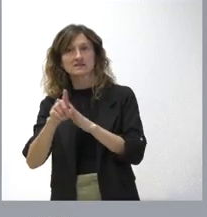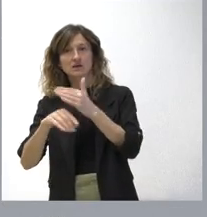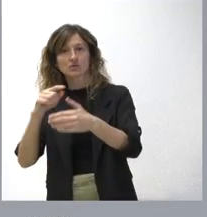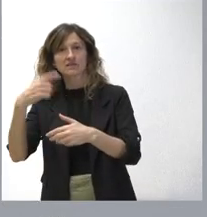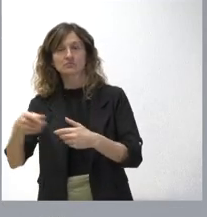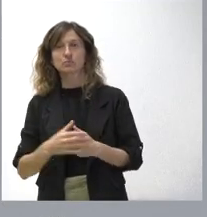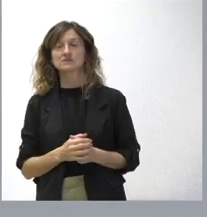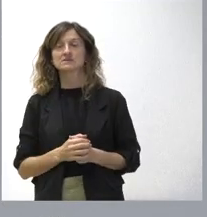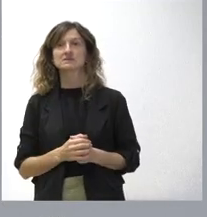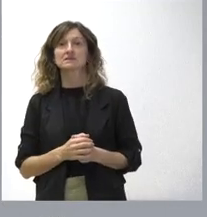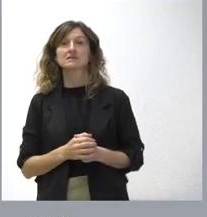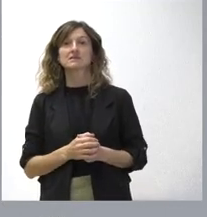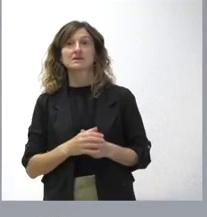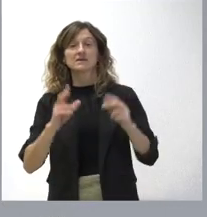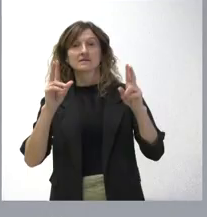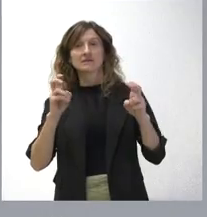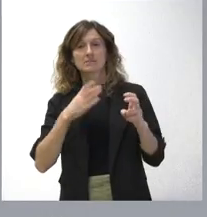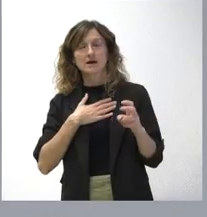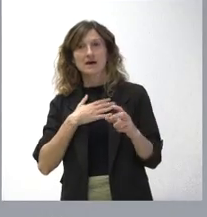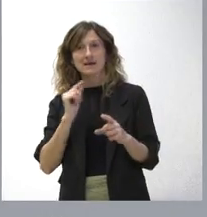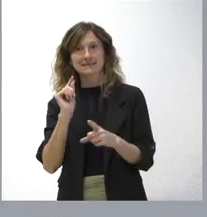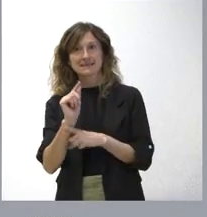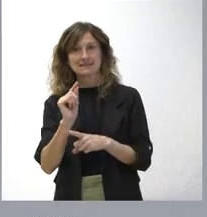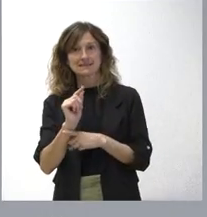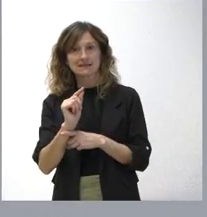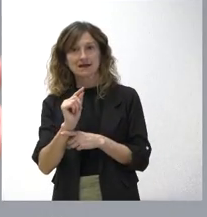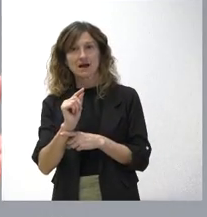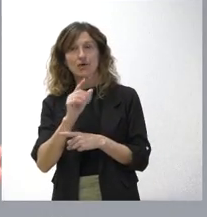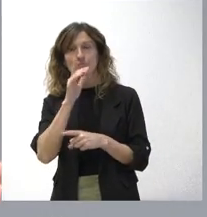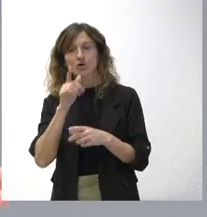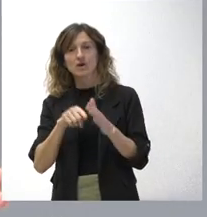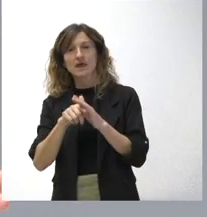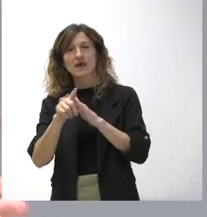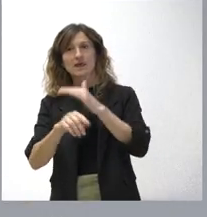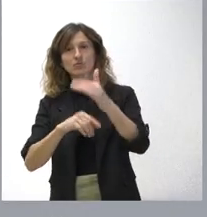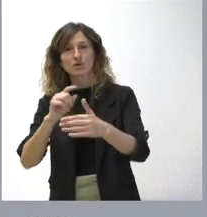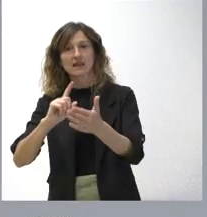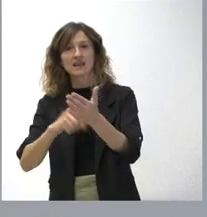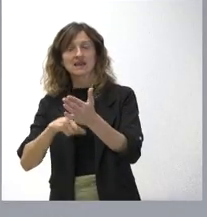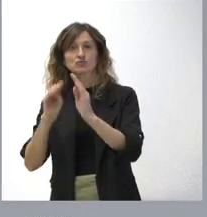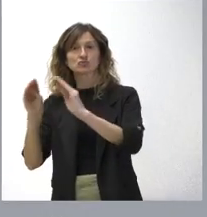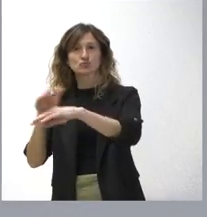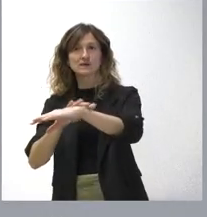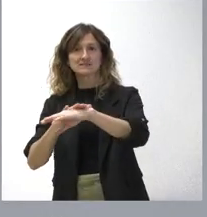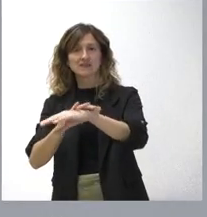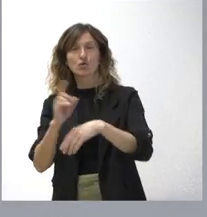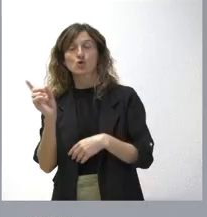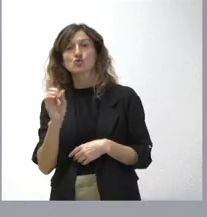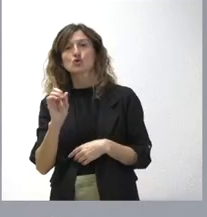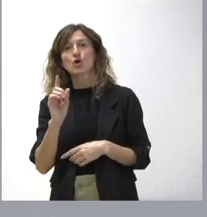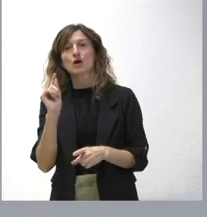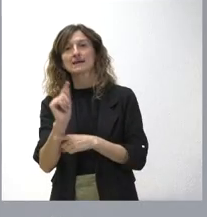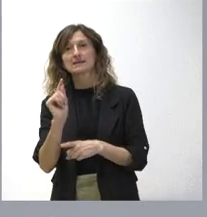Pero, de cara a la crítica, es una crítica de la evolución de la legislación del Estado. No es una crítica que